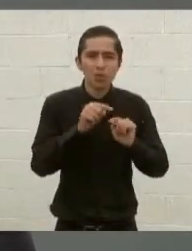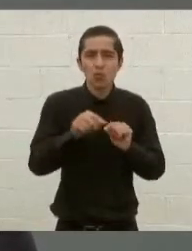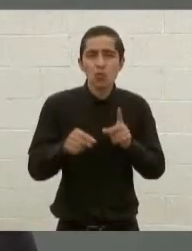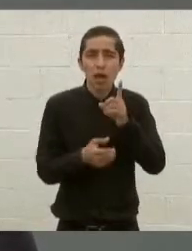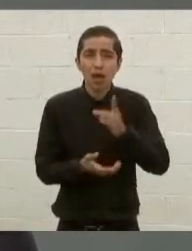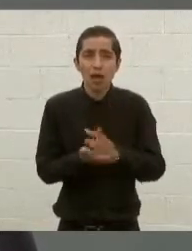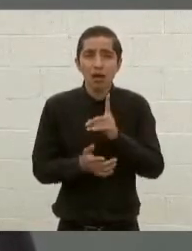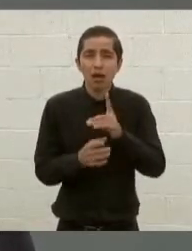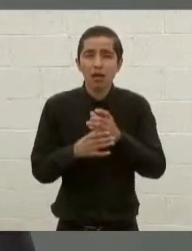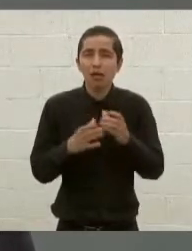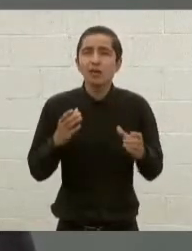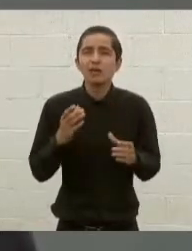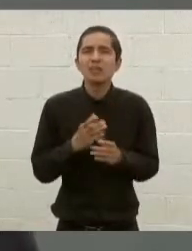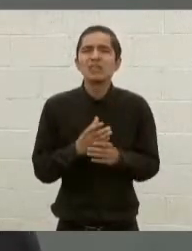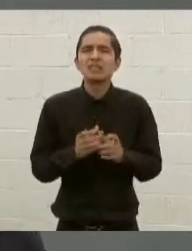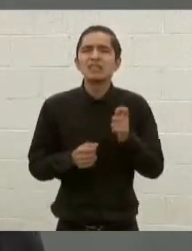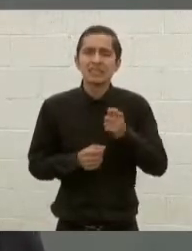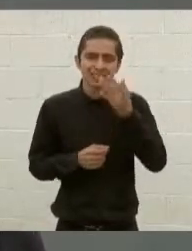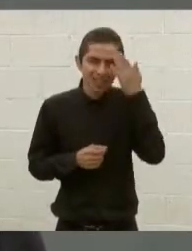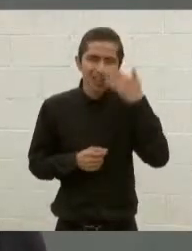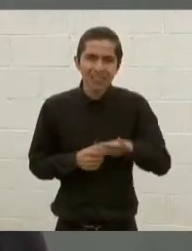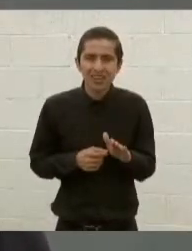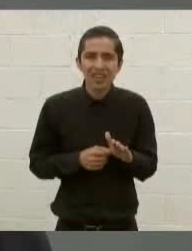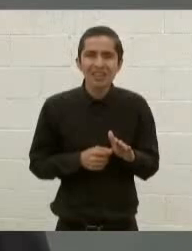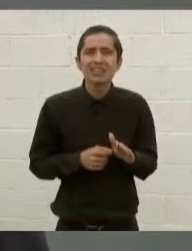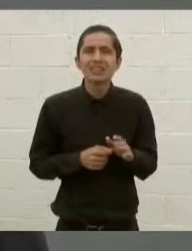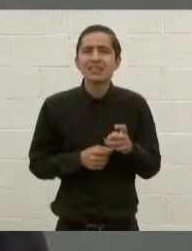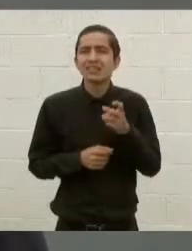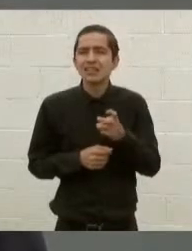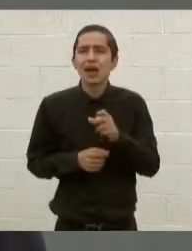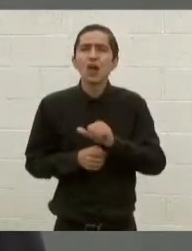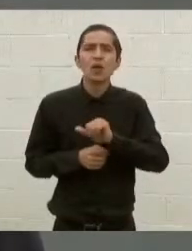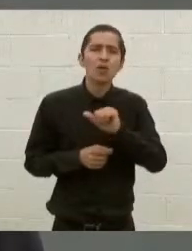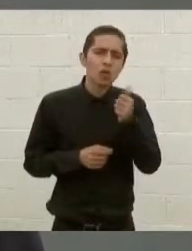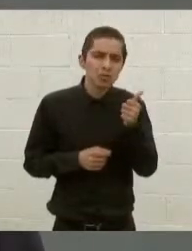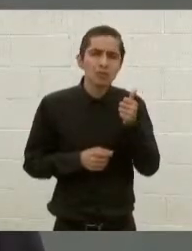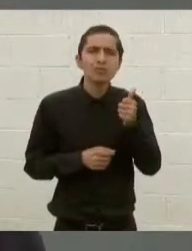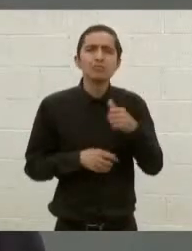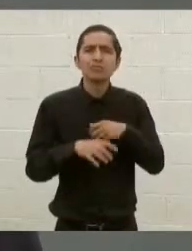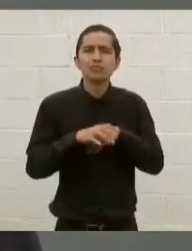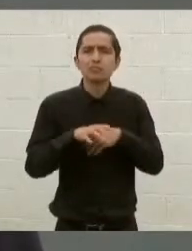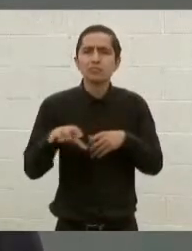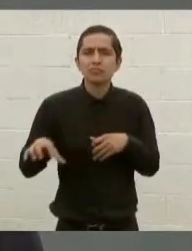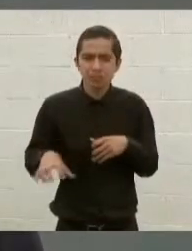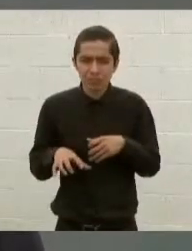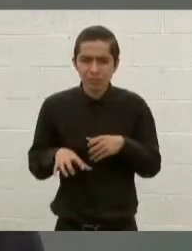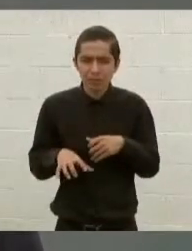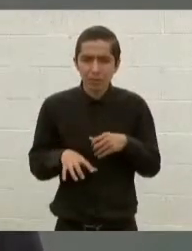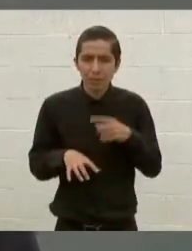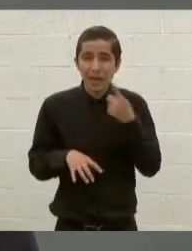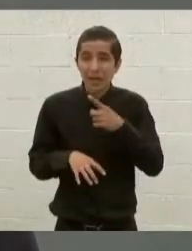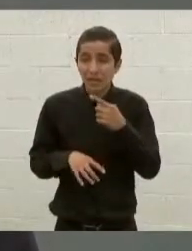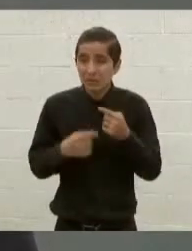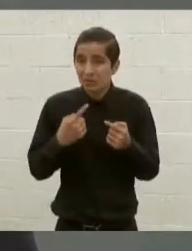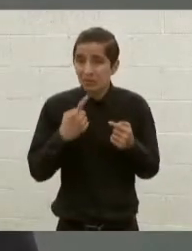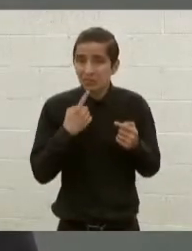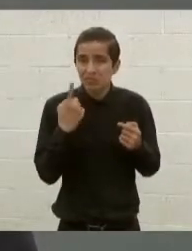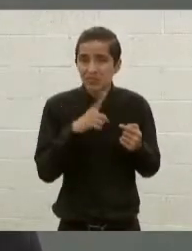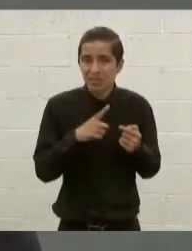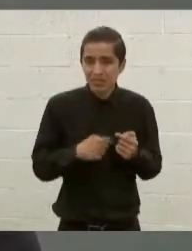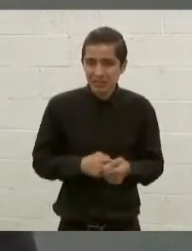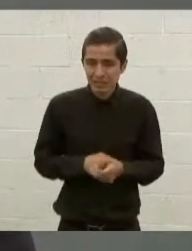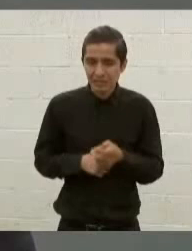cosa es lo que se sabe y otra es lo que se puede probar y para iniciar un